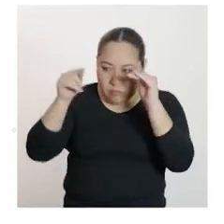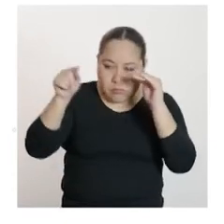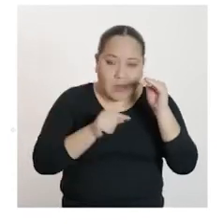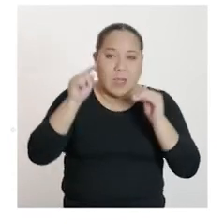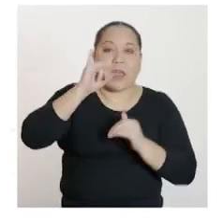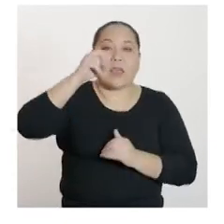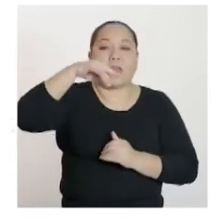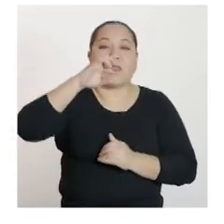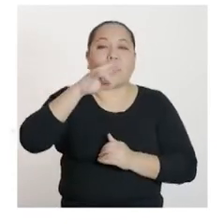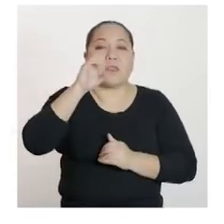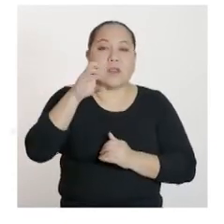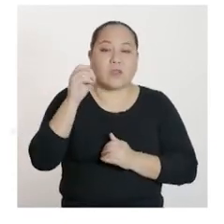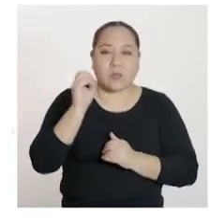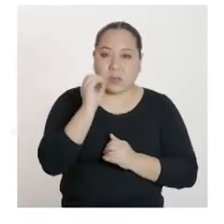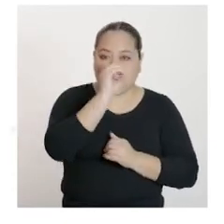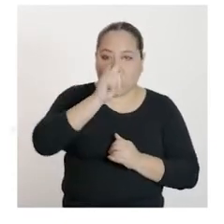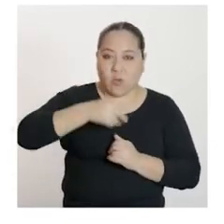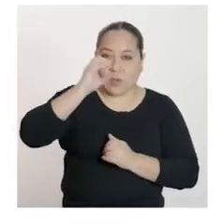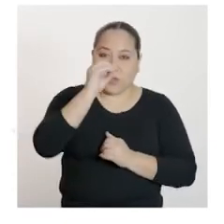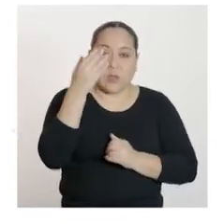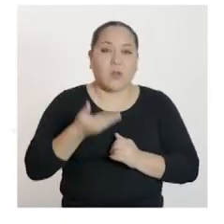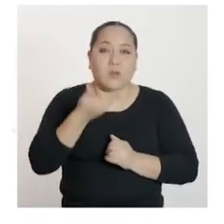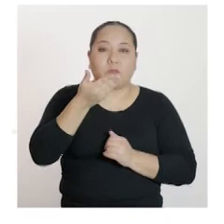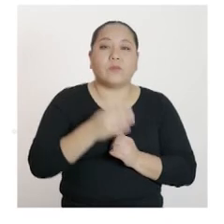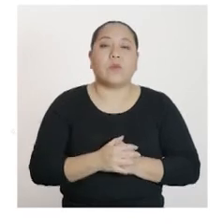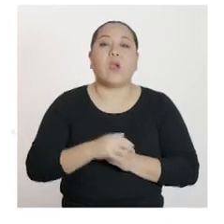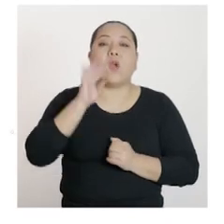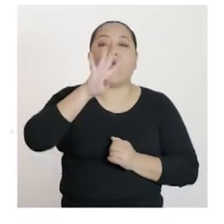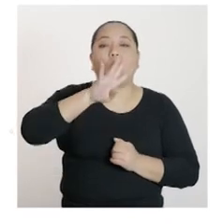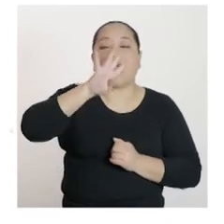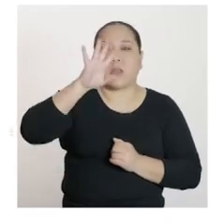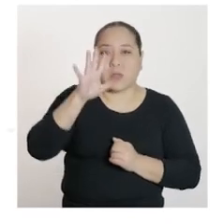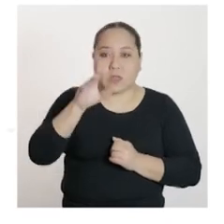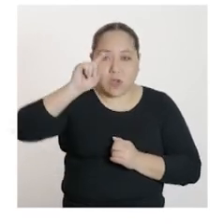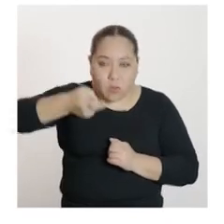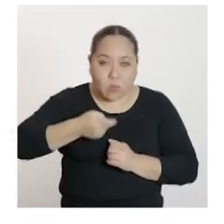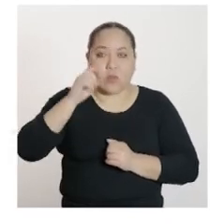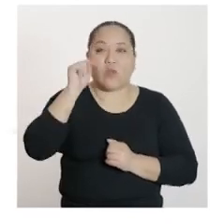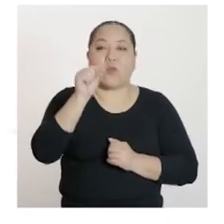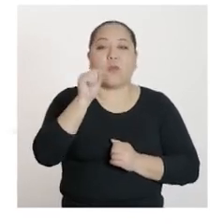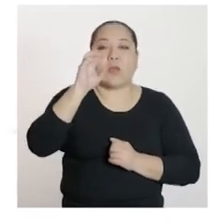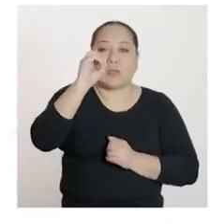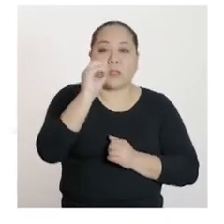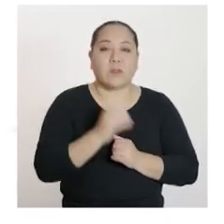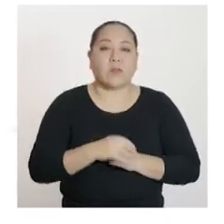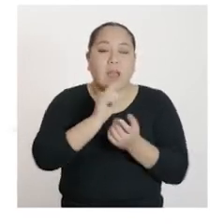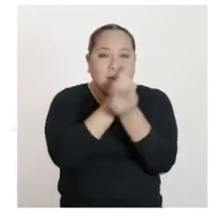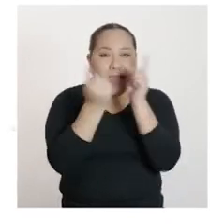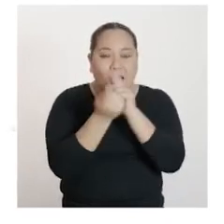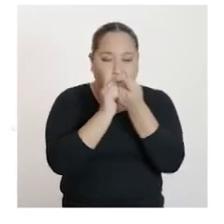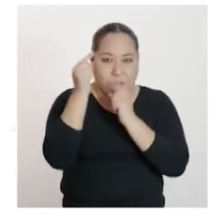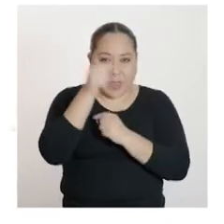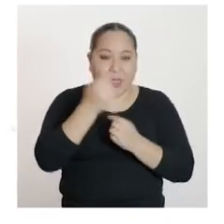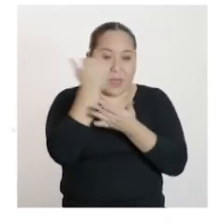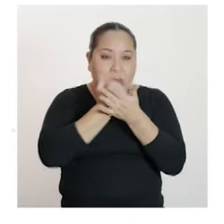son el punto cero coma cero y el punto cuarenta y cinco punto y coma cero. Cabe precisar que la